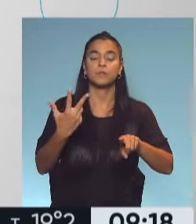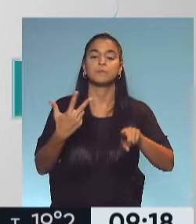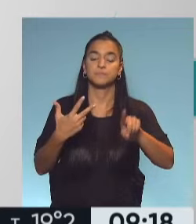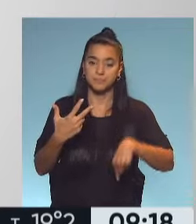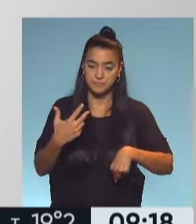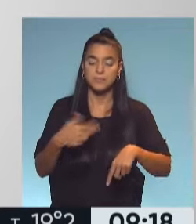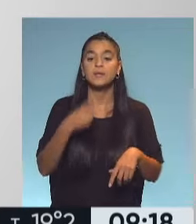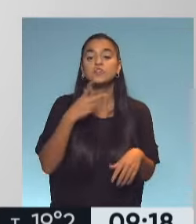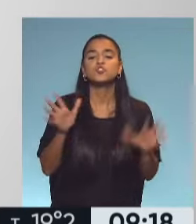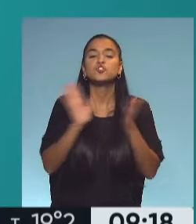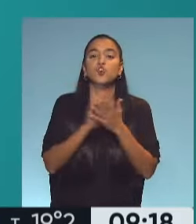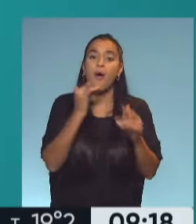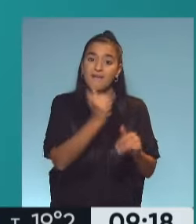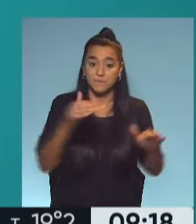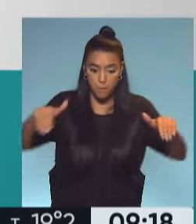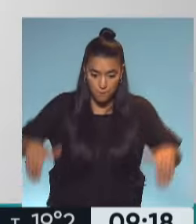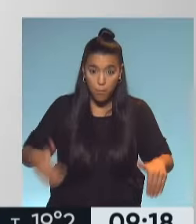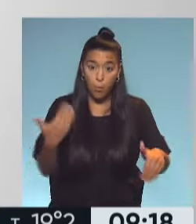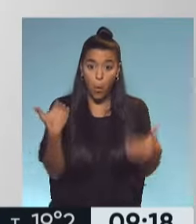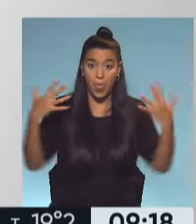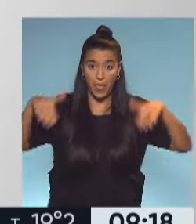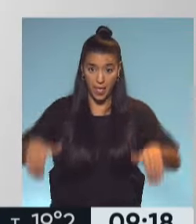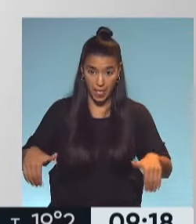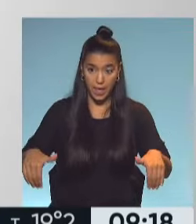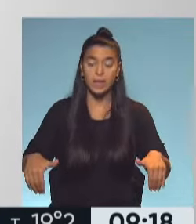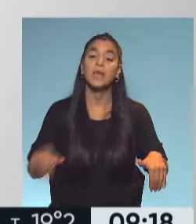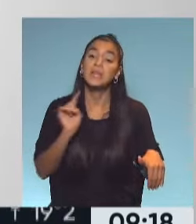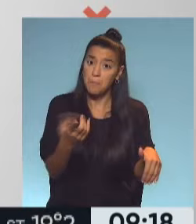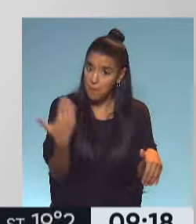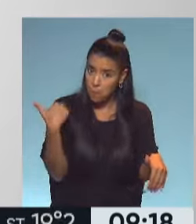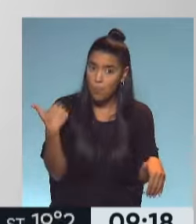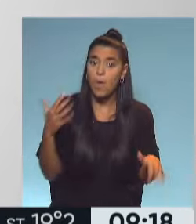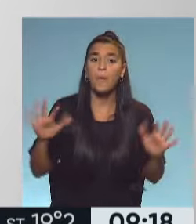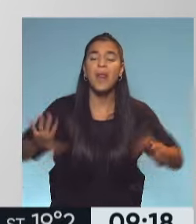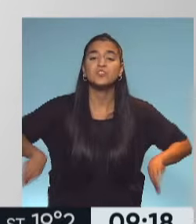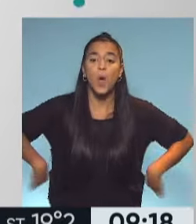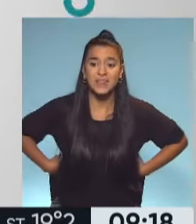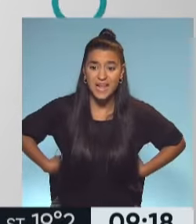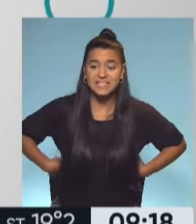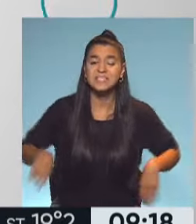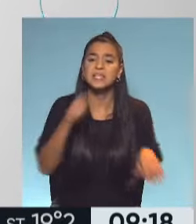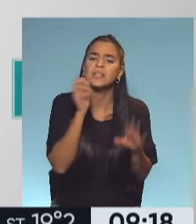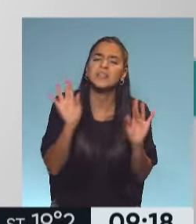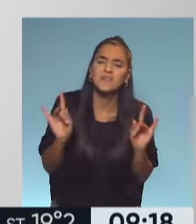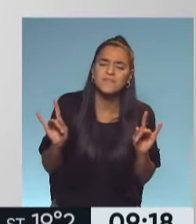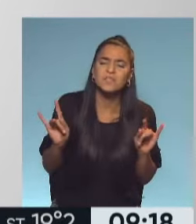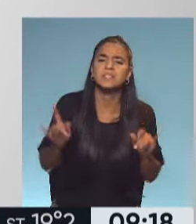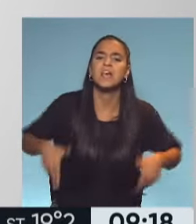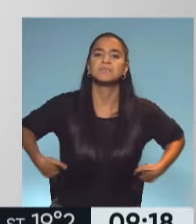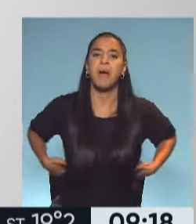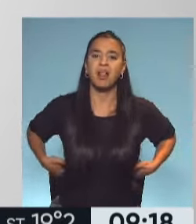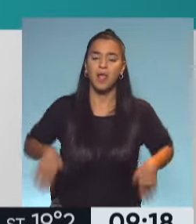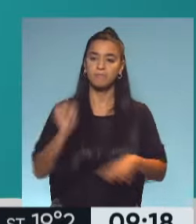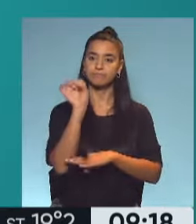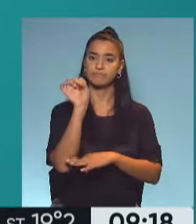sillón, digamos, de los apoyabrazos. Sí. También pueden poner los brazos atrás si les cuesta, ¿qué? Si les cuesta mantener la espalda